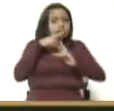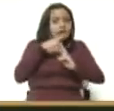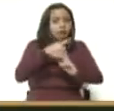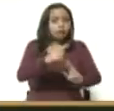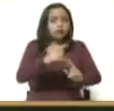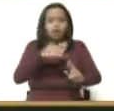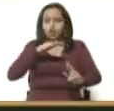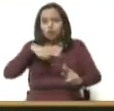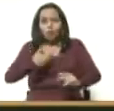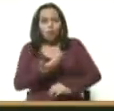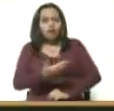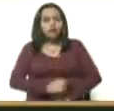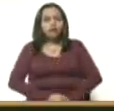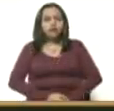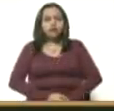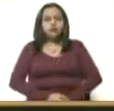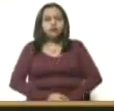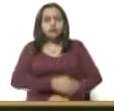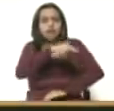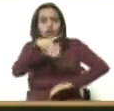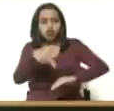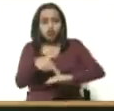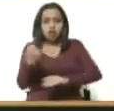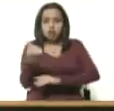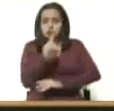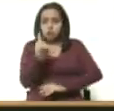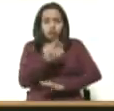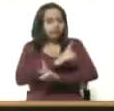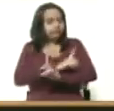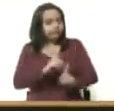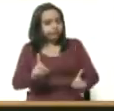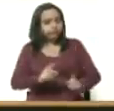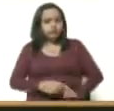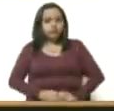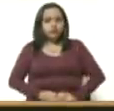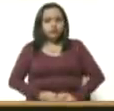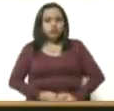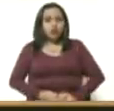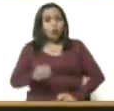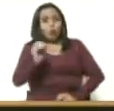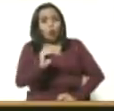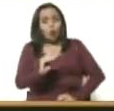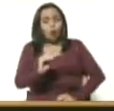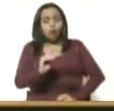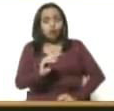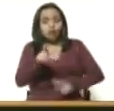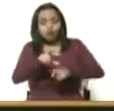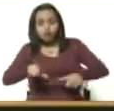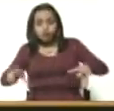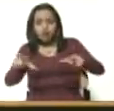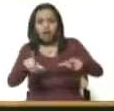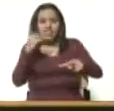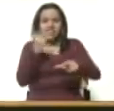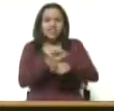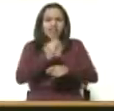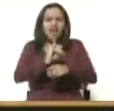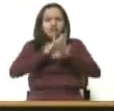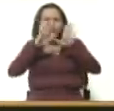no pueden ser nacionales estrictamente. No pueden ser ni siquiera regionales. Deben ser globales.